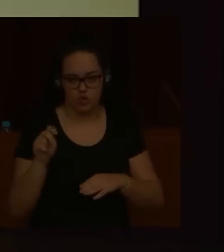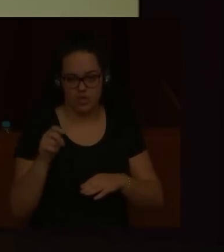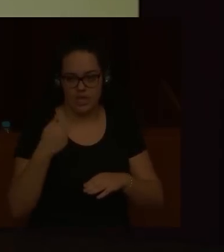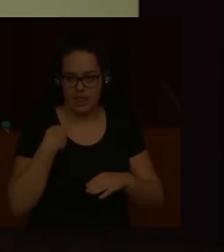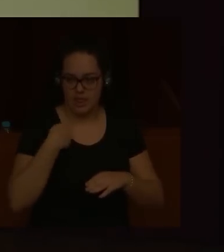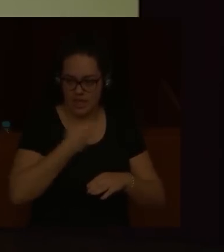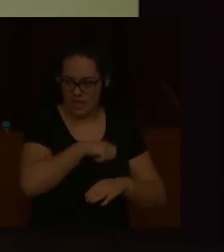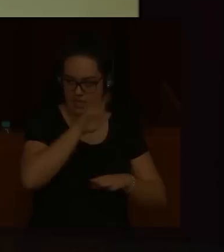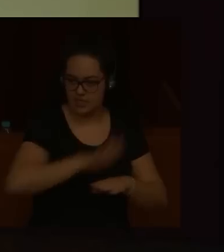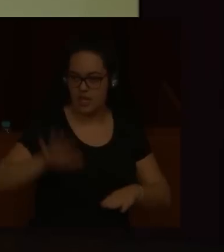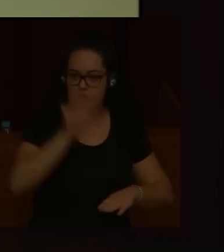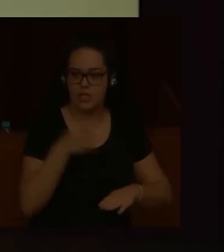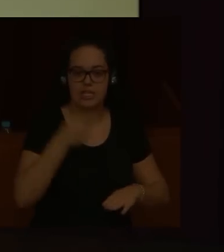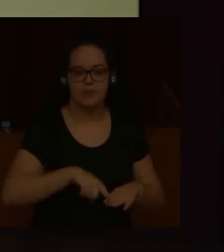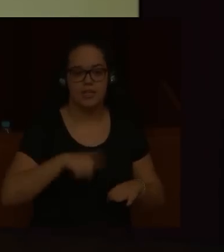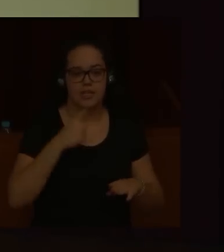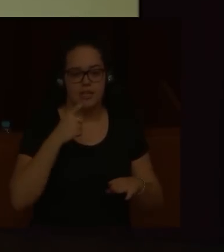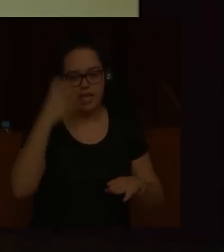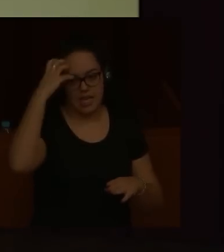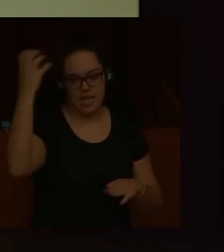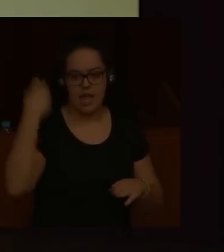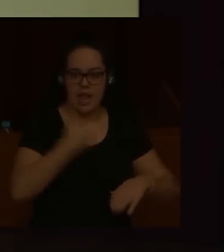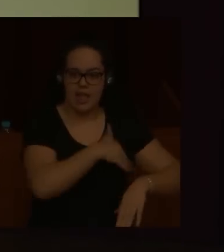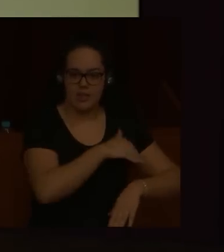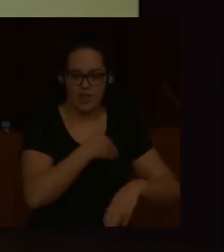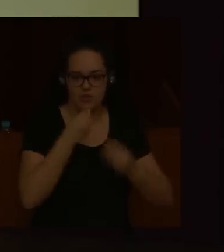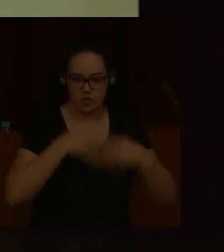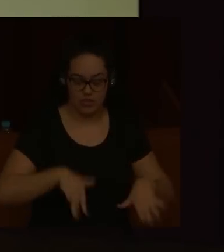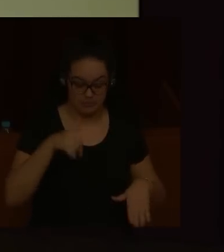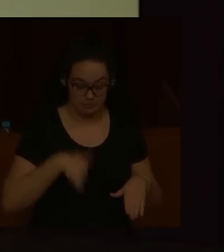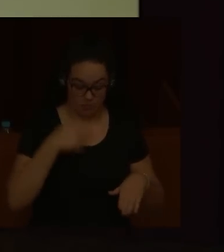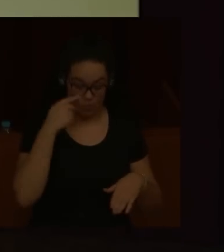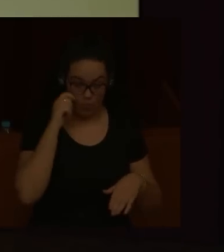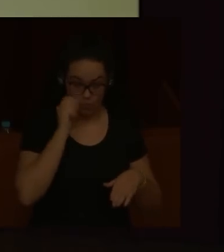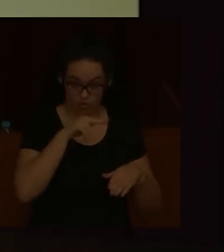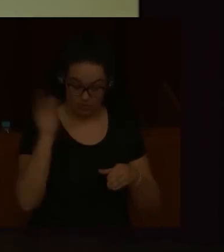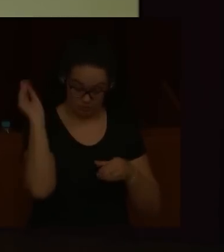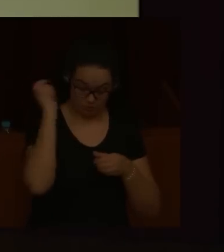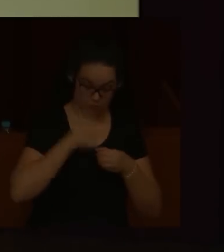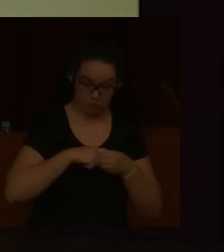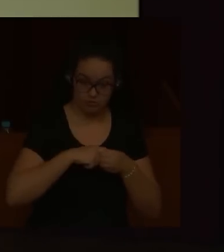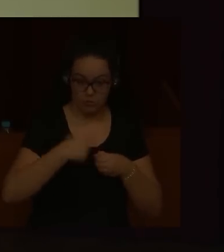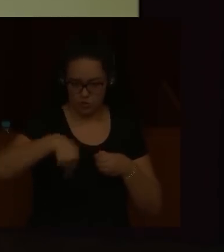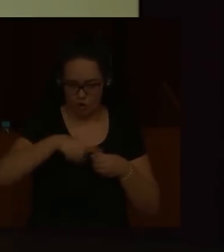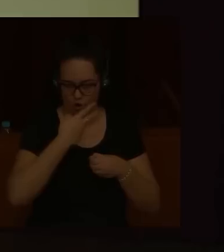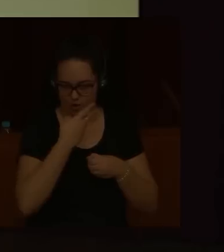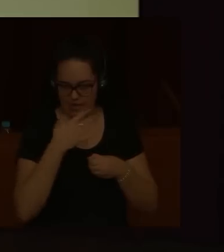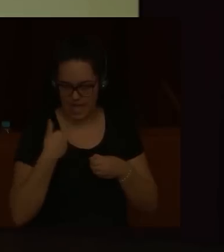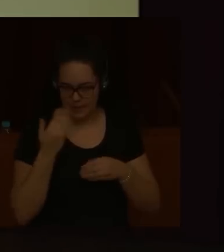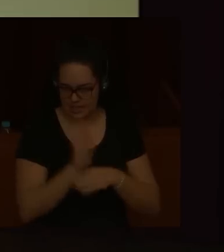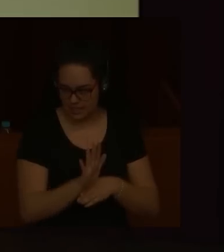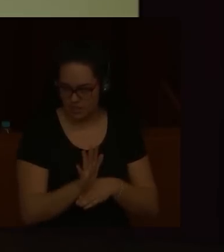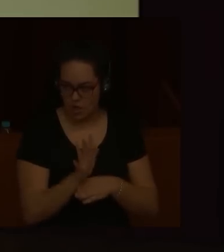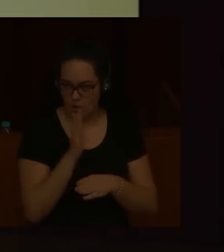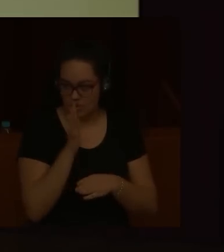Académico de Número de la Real Academia de la Historia. Ingresó en este museo, le conocerán todos, con lo cual esta presentación